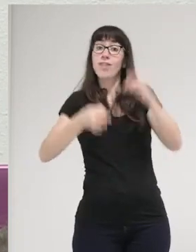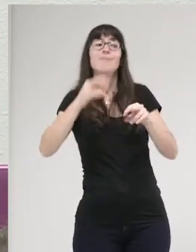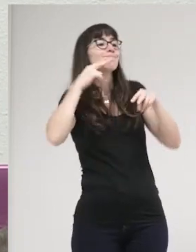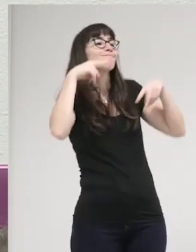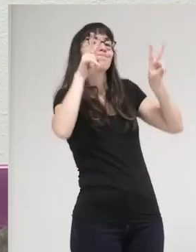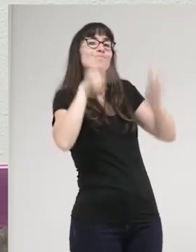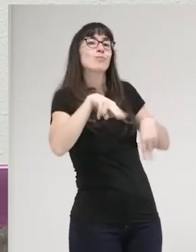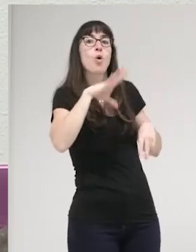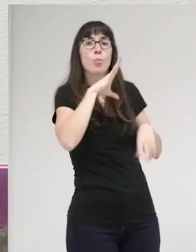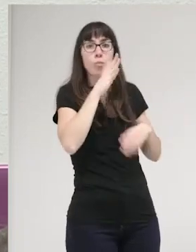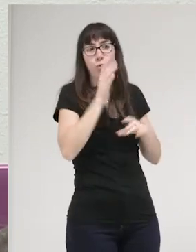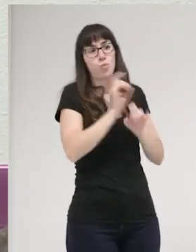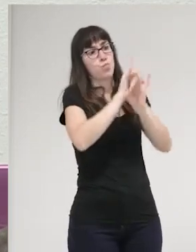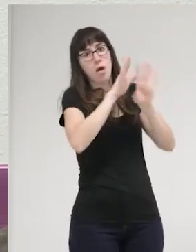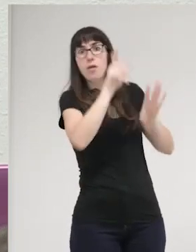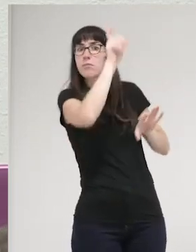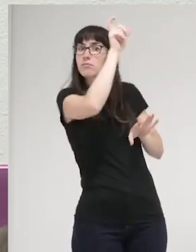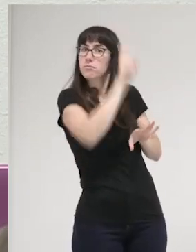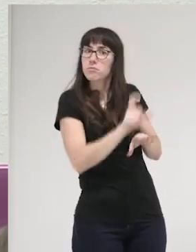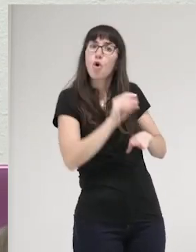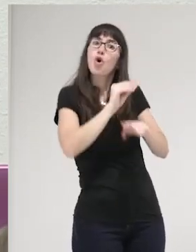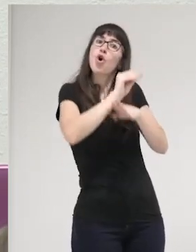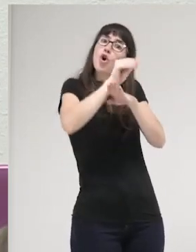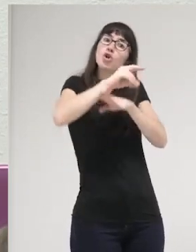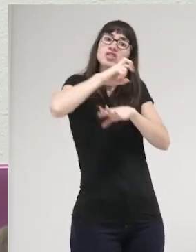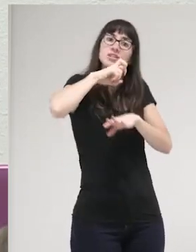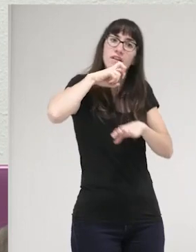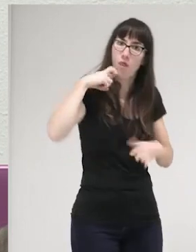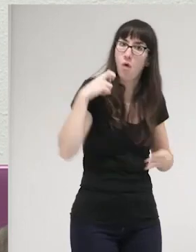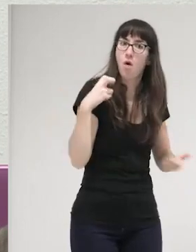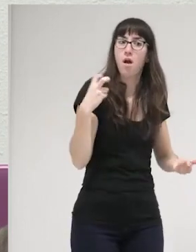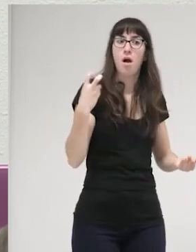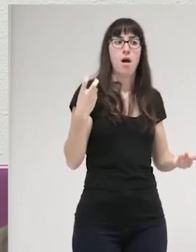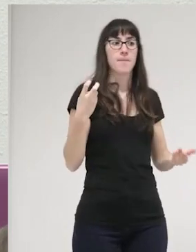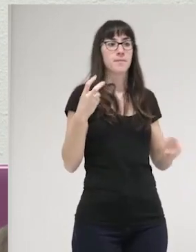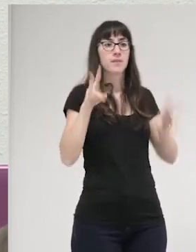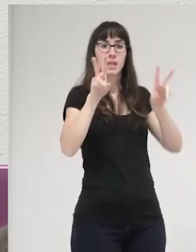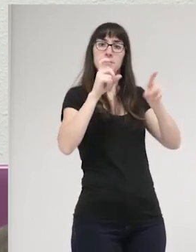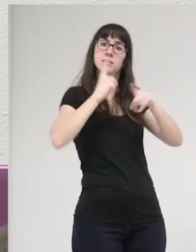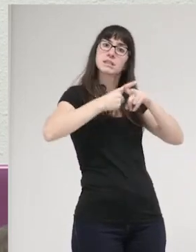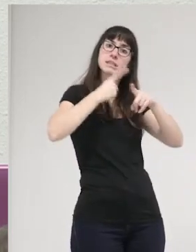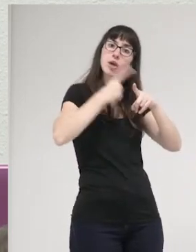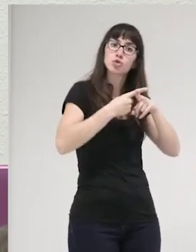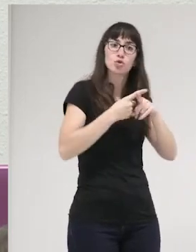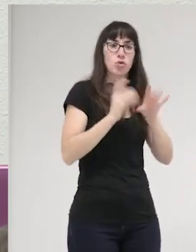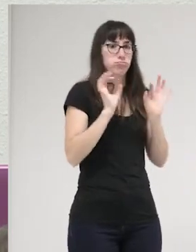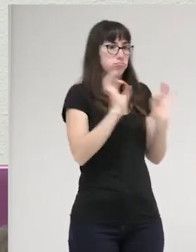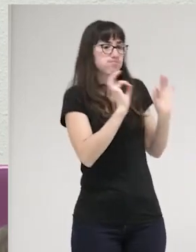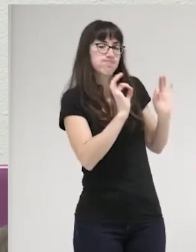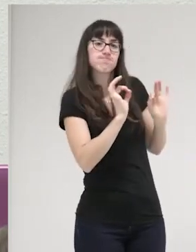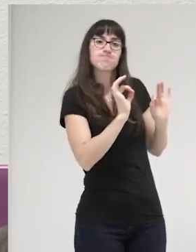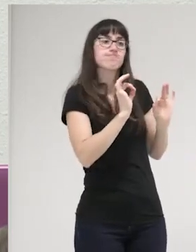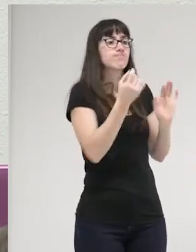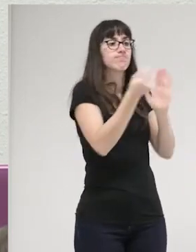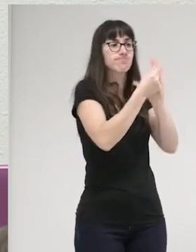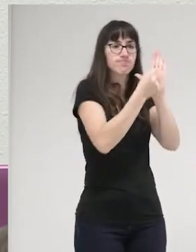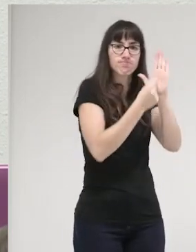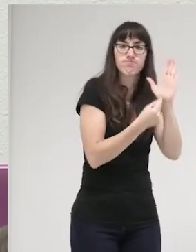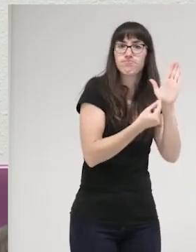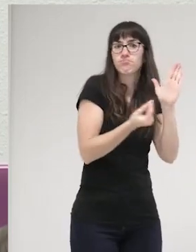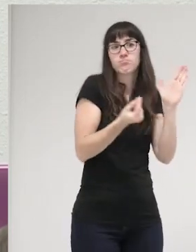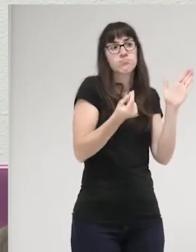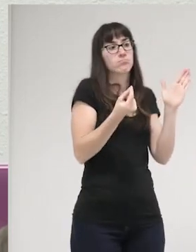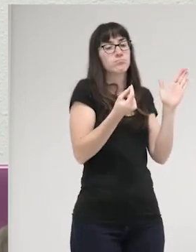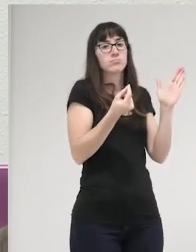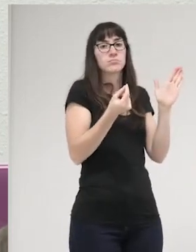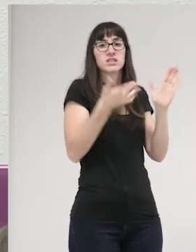persona tan conservadora y que la sexualidad la entiende solo en esos marcos pues claro obviamente una